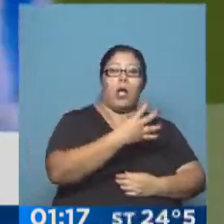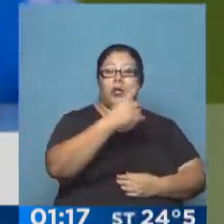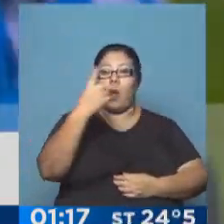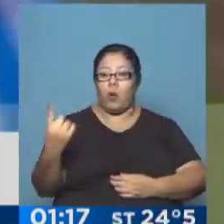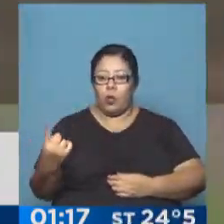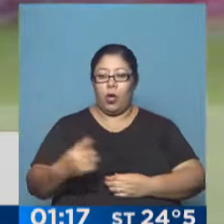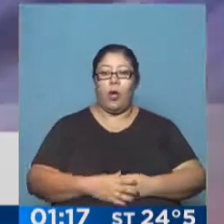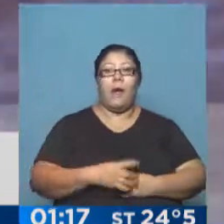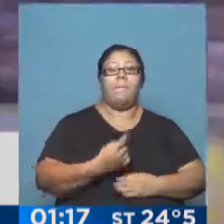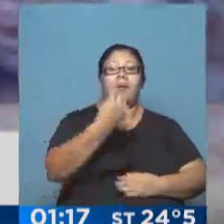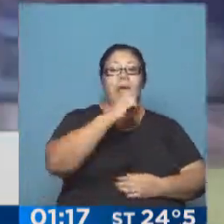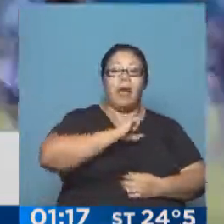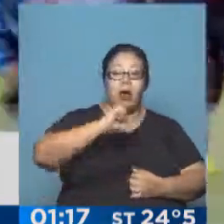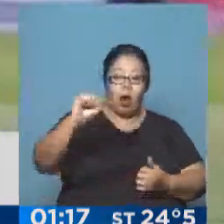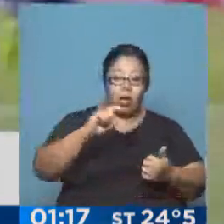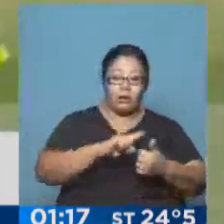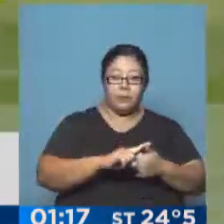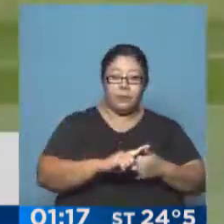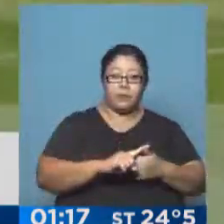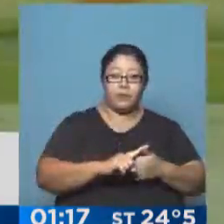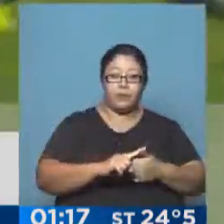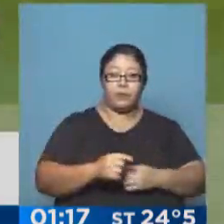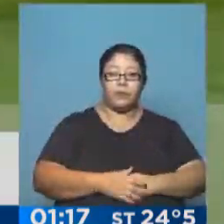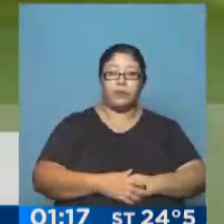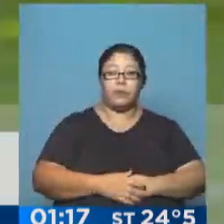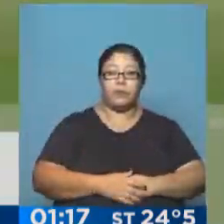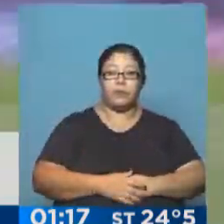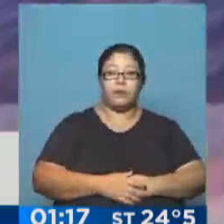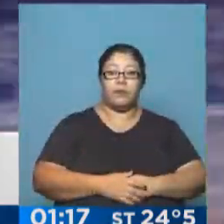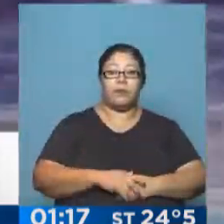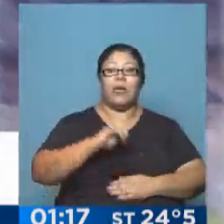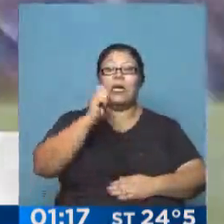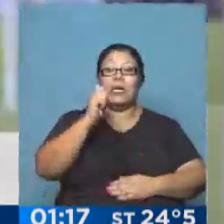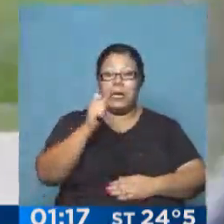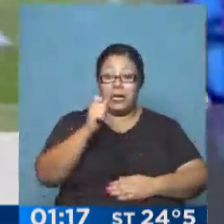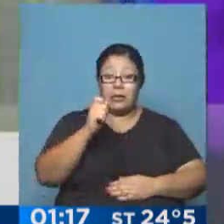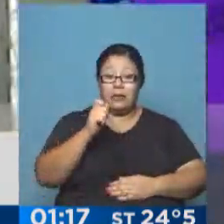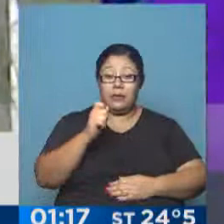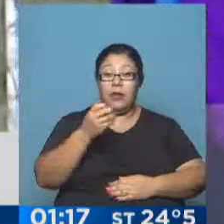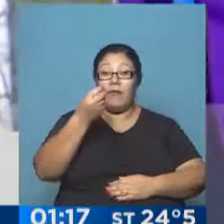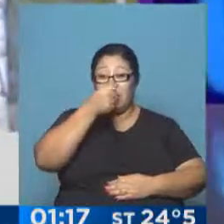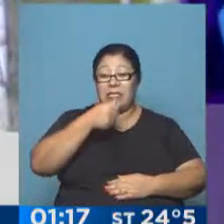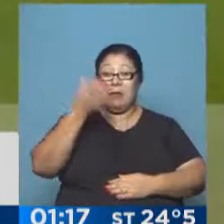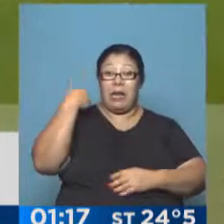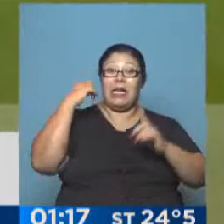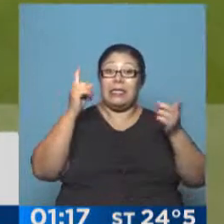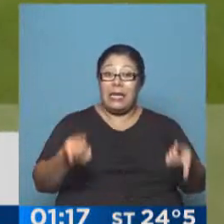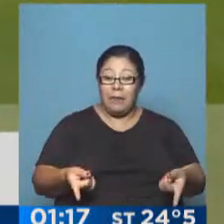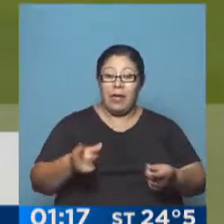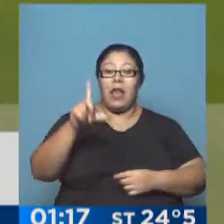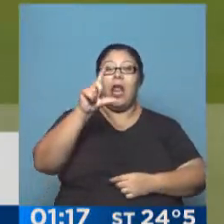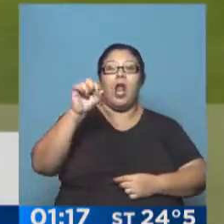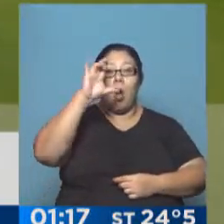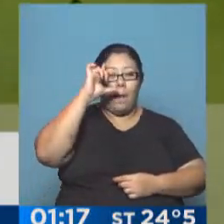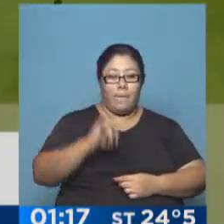Academia. El primer gol iba a llegar, sí, después de esa pirueta del señor. El héroe del fin de semana porque el clásico lo terminó empatando Licha López. Y en este caso